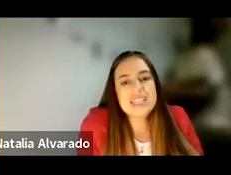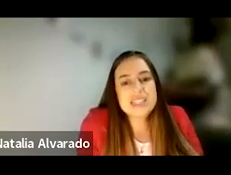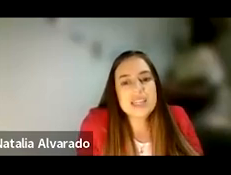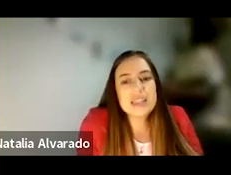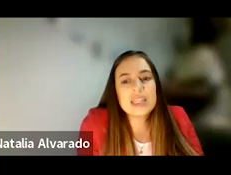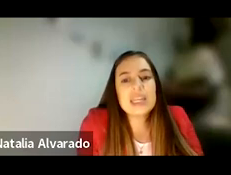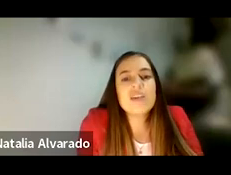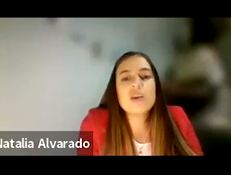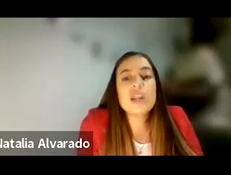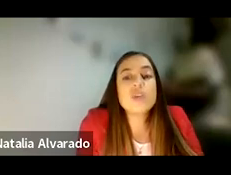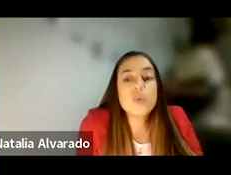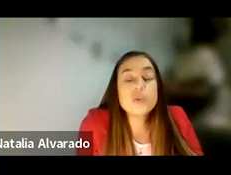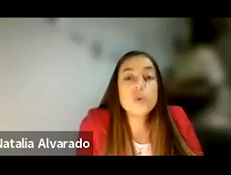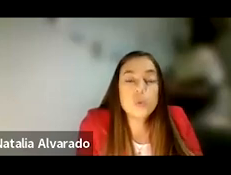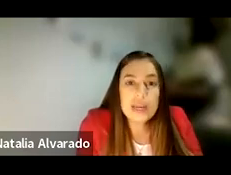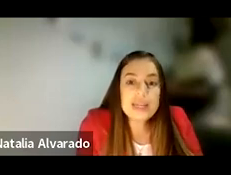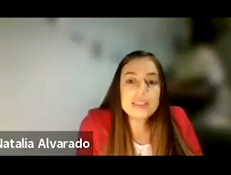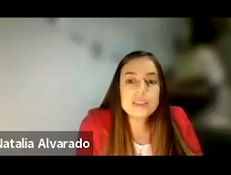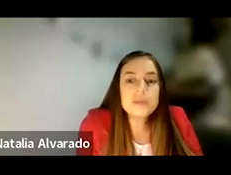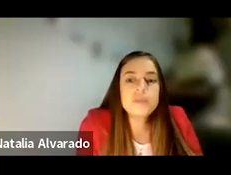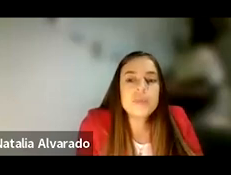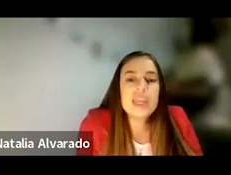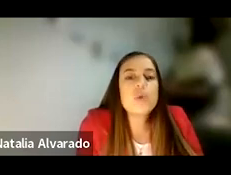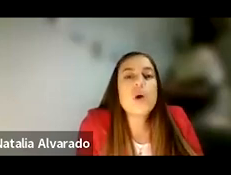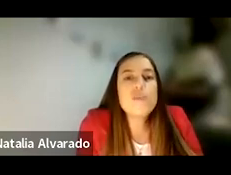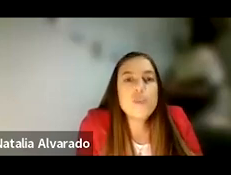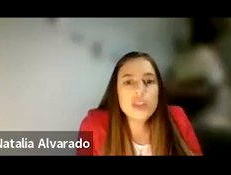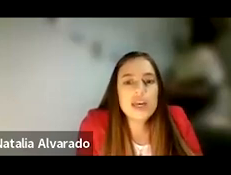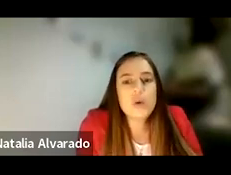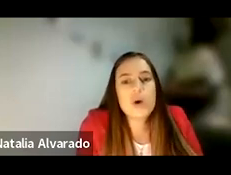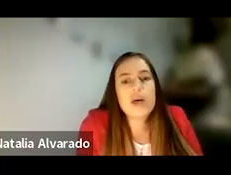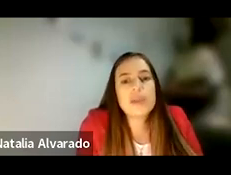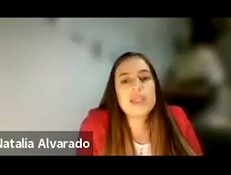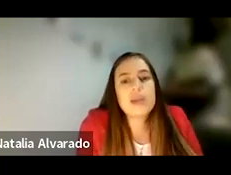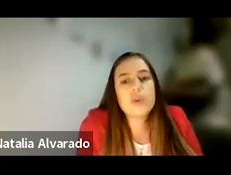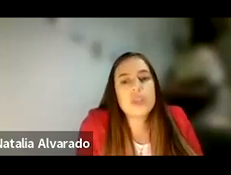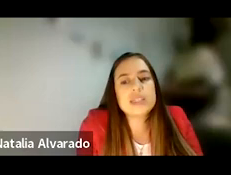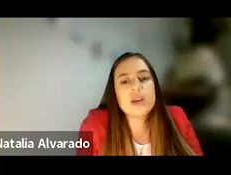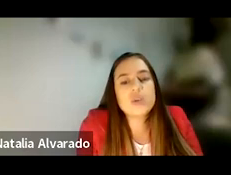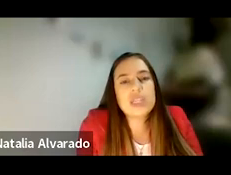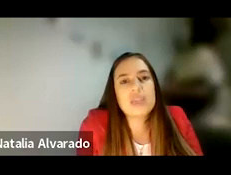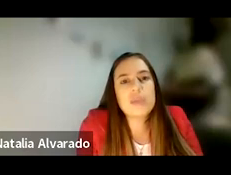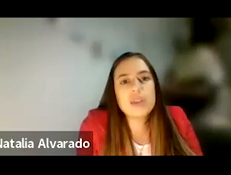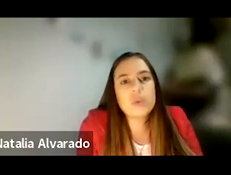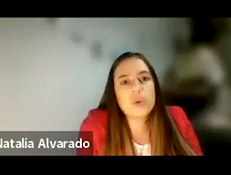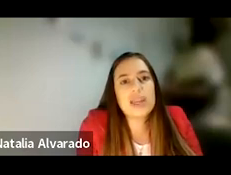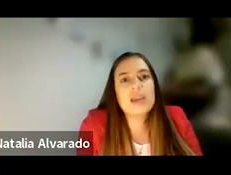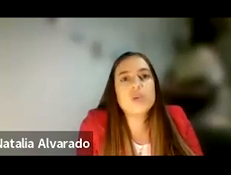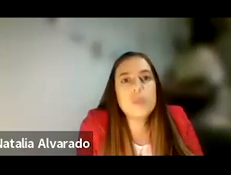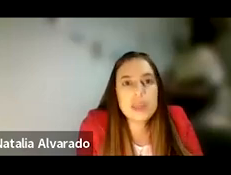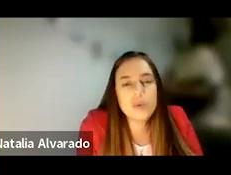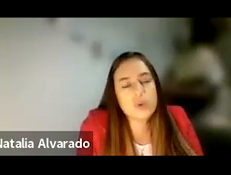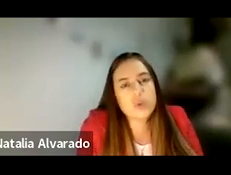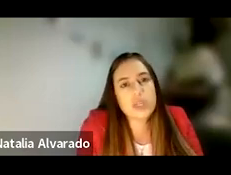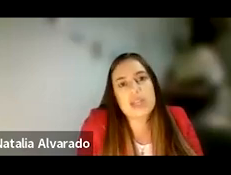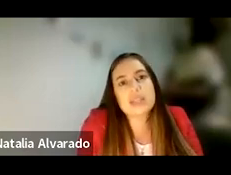exista tiene que ver con las normas culturales que no abordan adecuadamente la importancia del consentimiento en